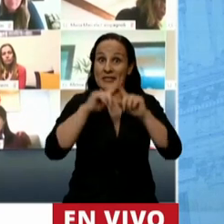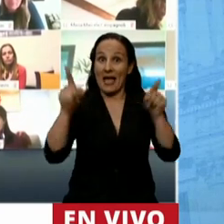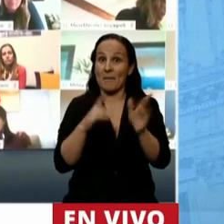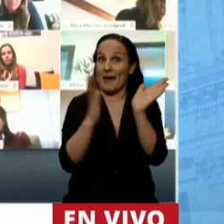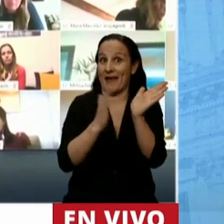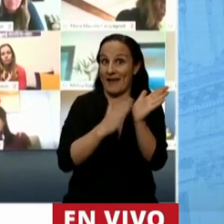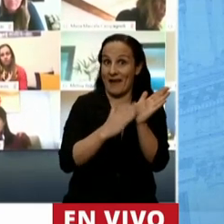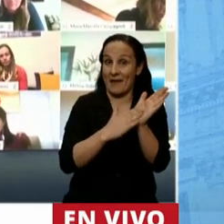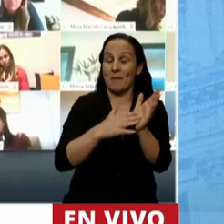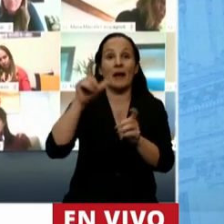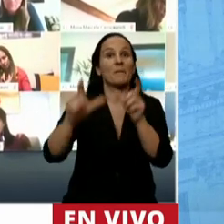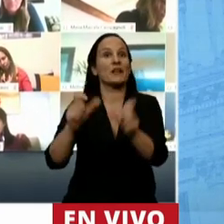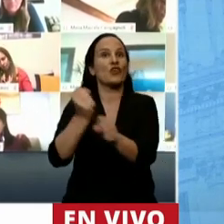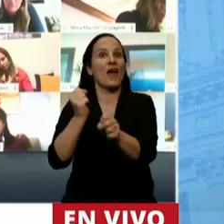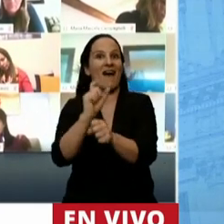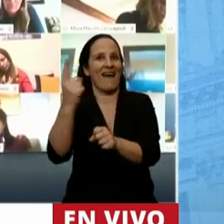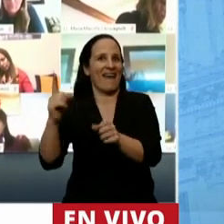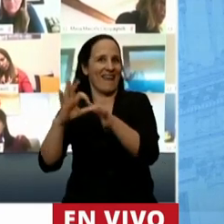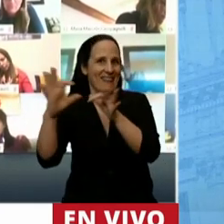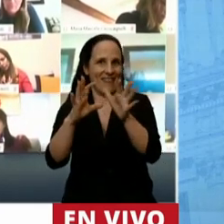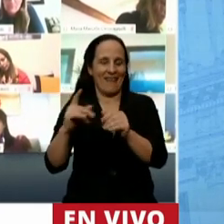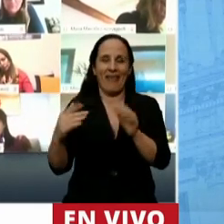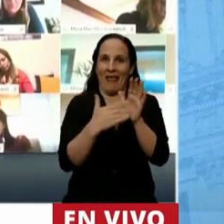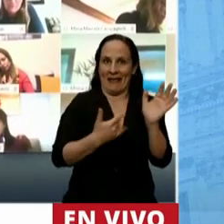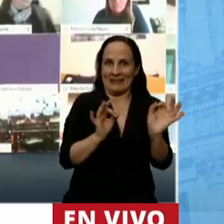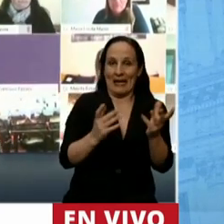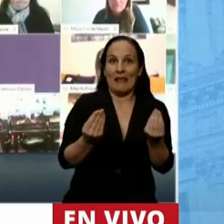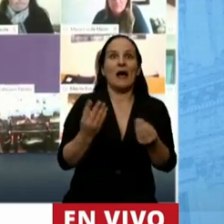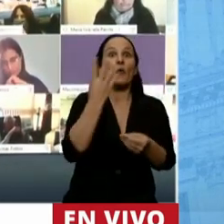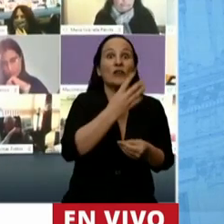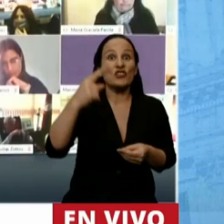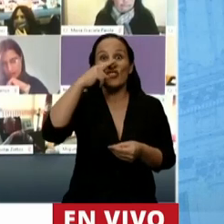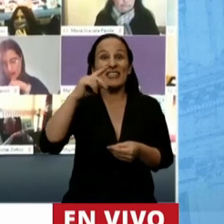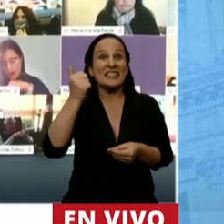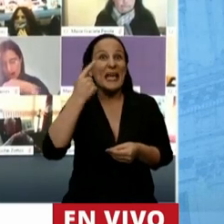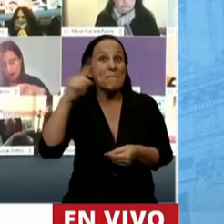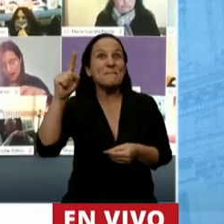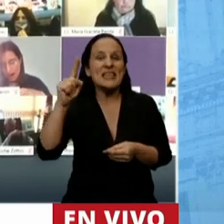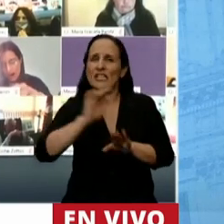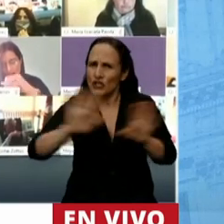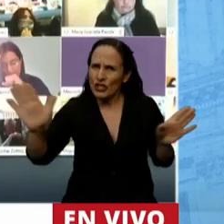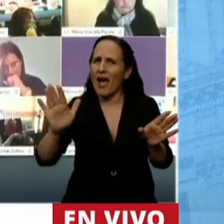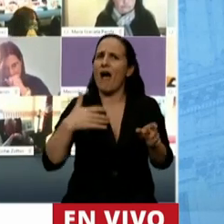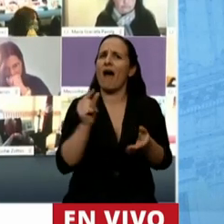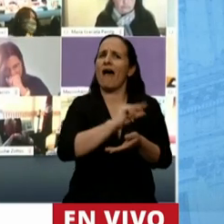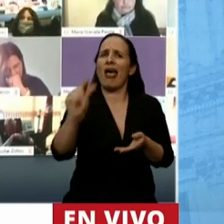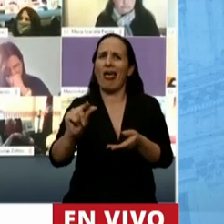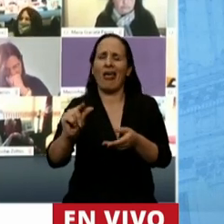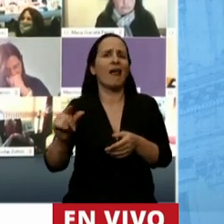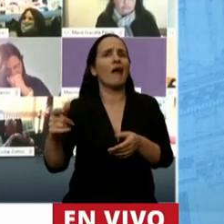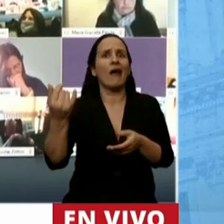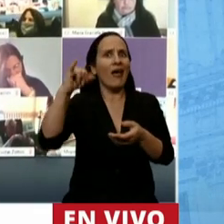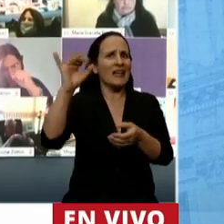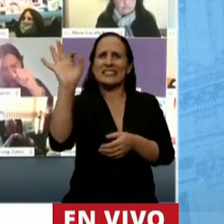autónomos donde 476 mil ya accedieron al crédito de tasa cero de 150